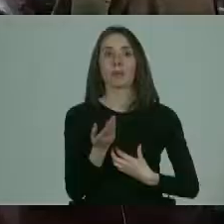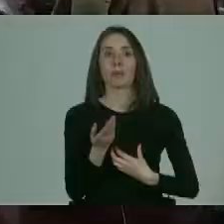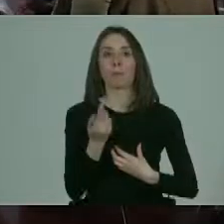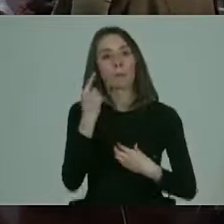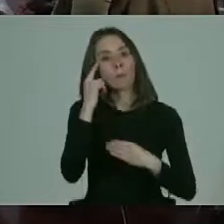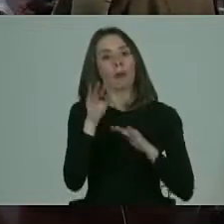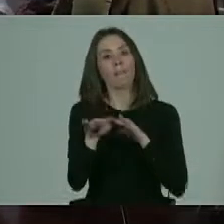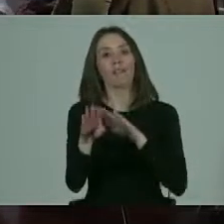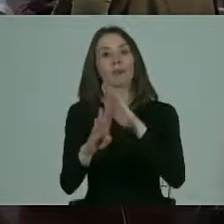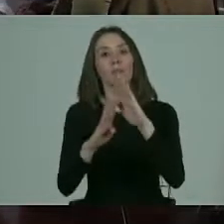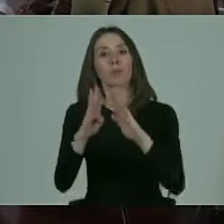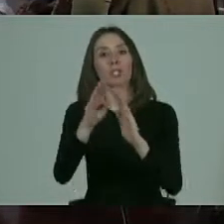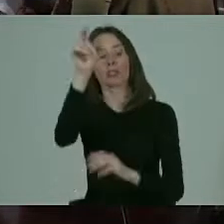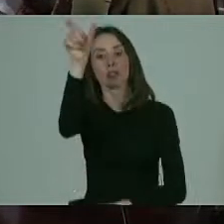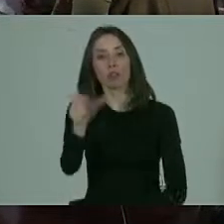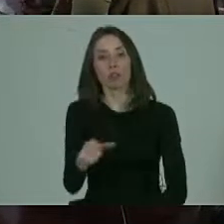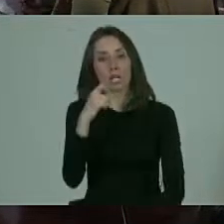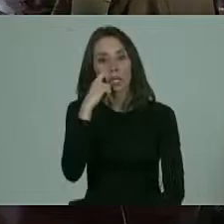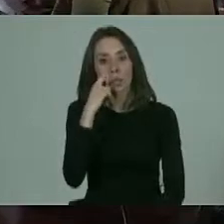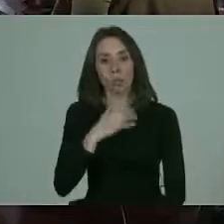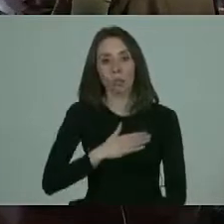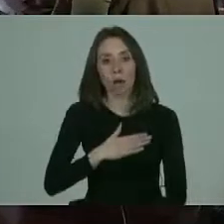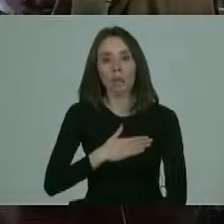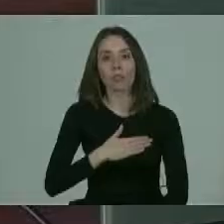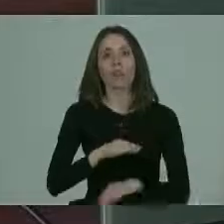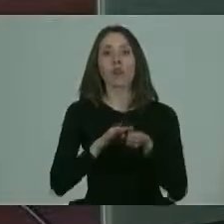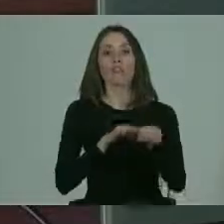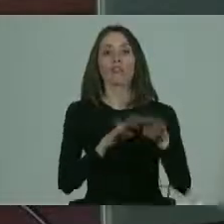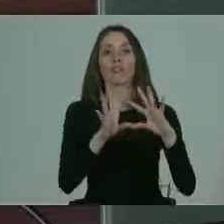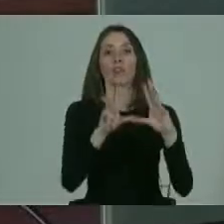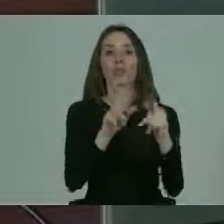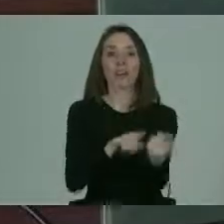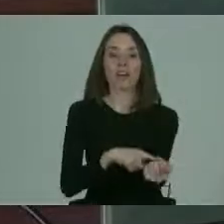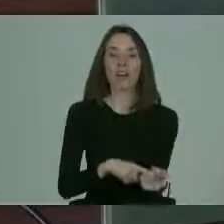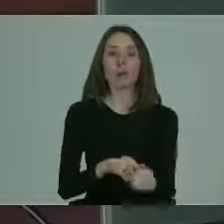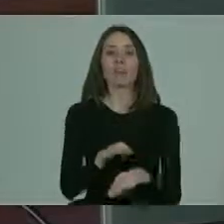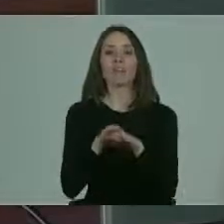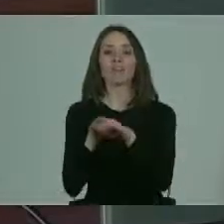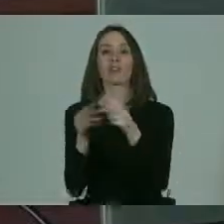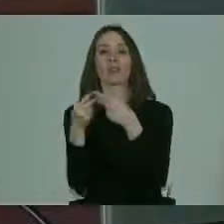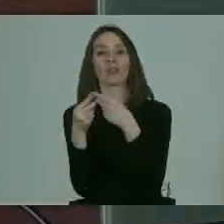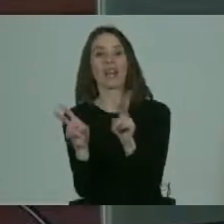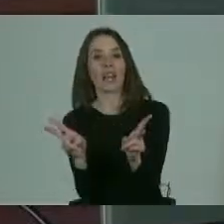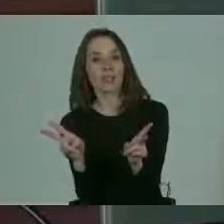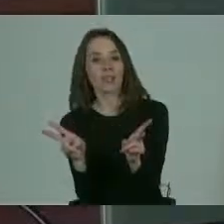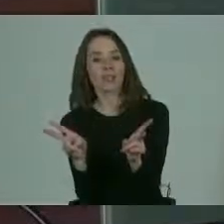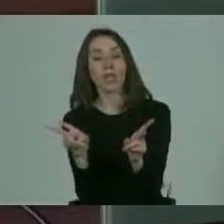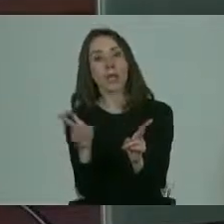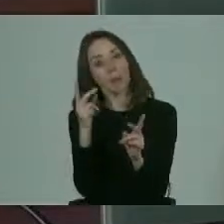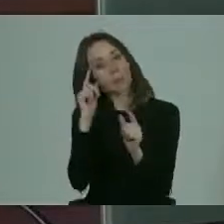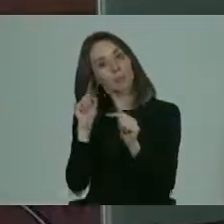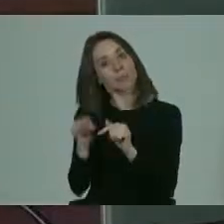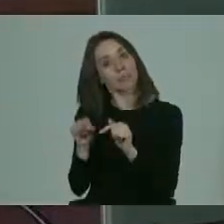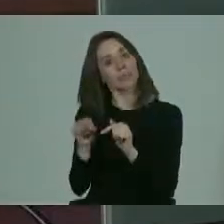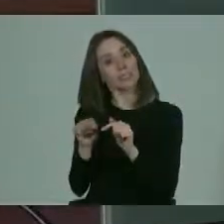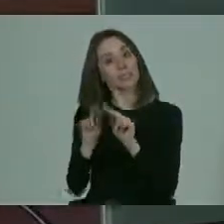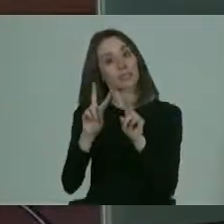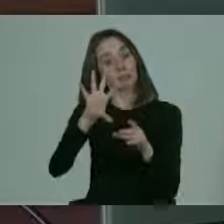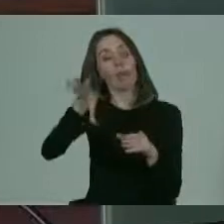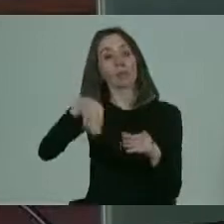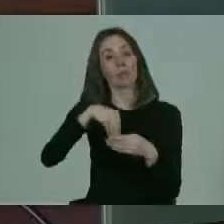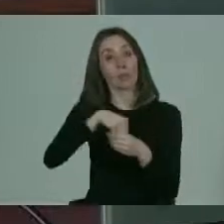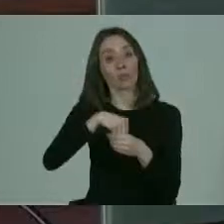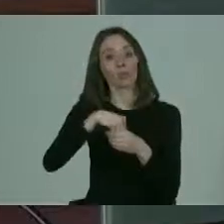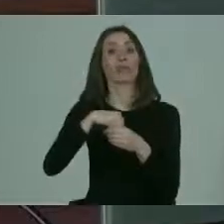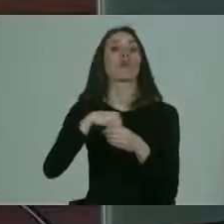la protección del ser humano en favor de la familia en favor de la libertad etcétera pero en esto nosotros hemos incluido